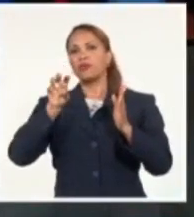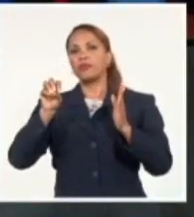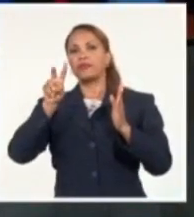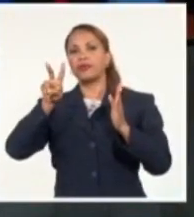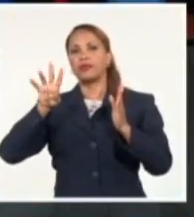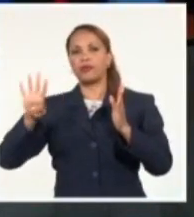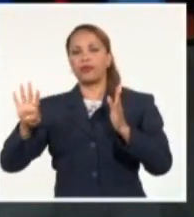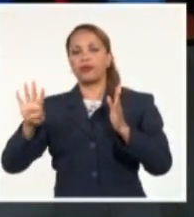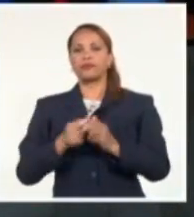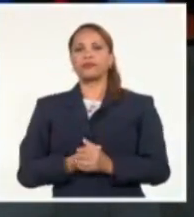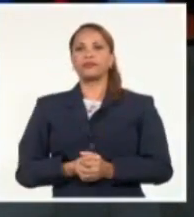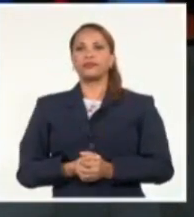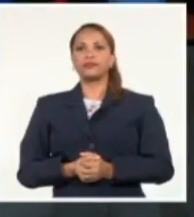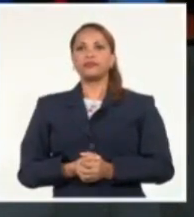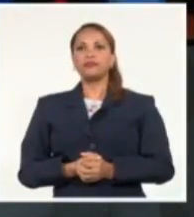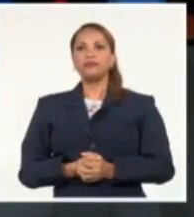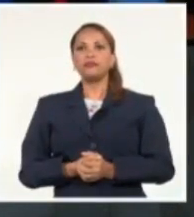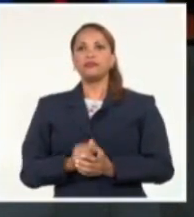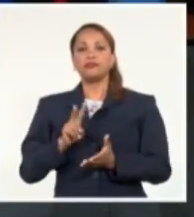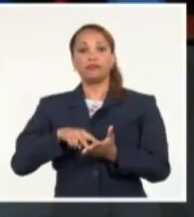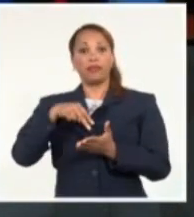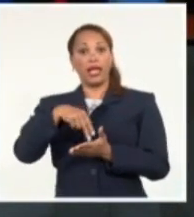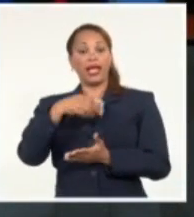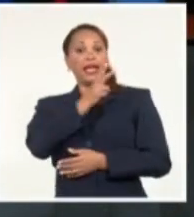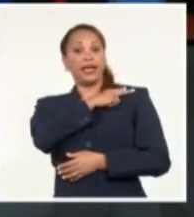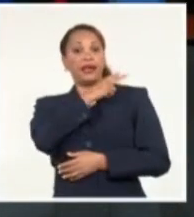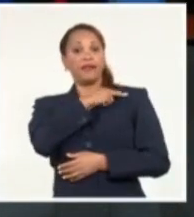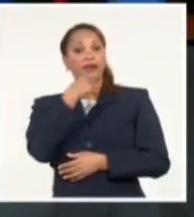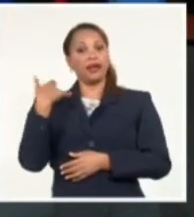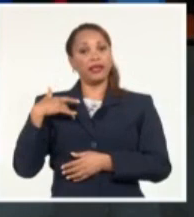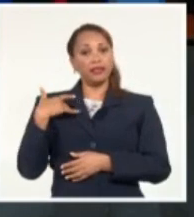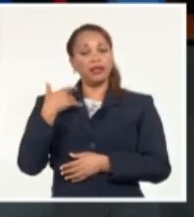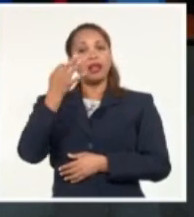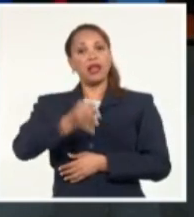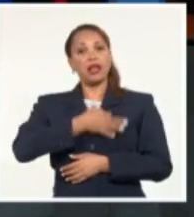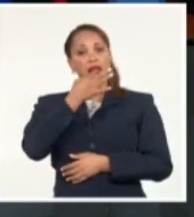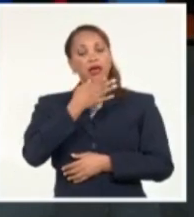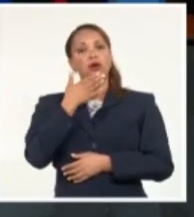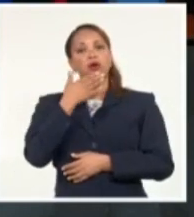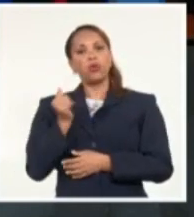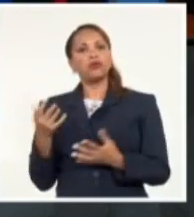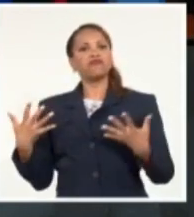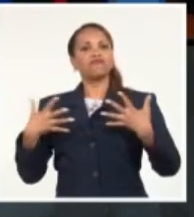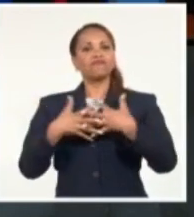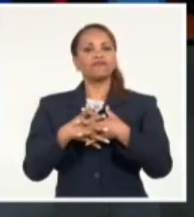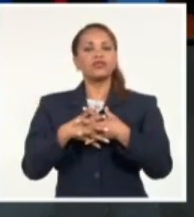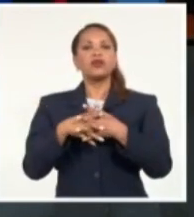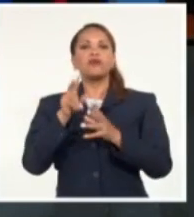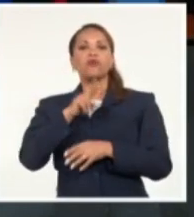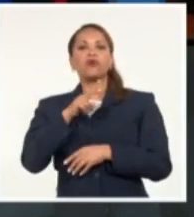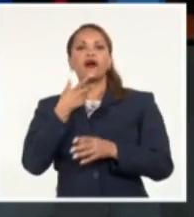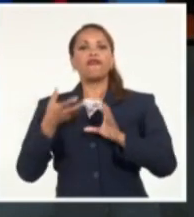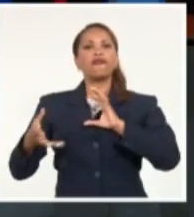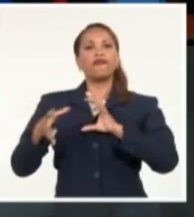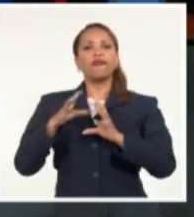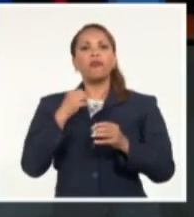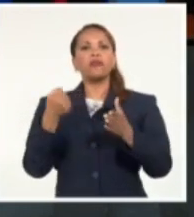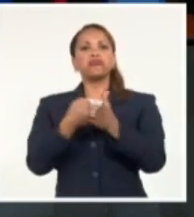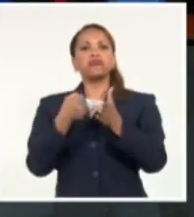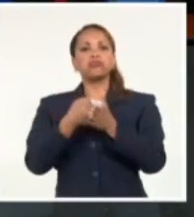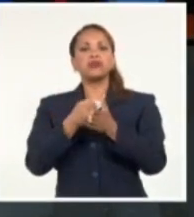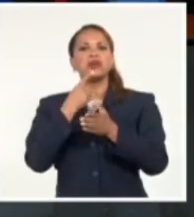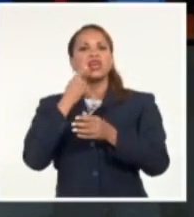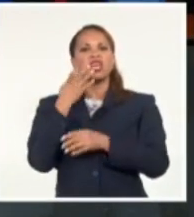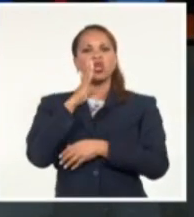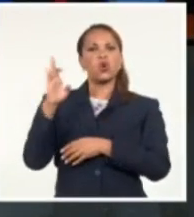Por cierto, al intervenir en el evento, el jefe de Estado argentino abocó por la consolidación de estrategias regionales para enfrentar los discursos de